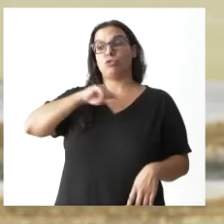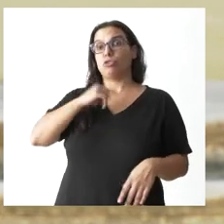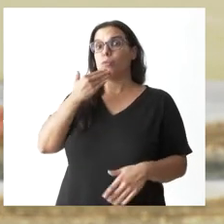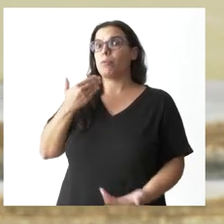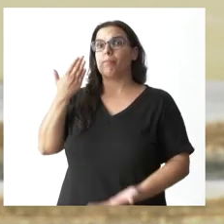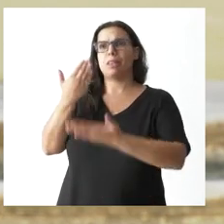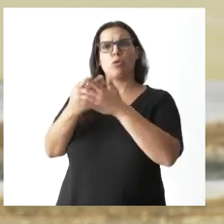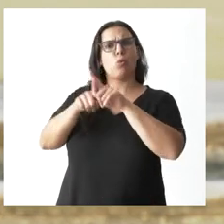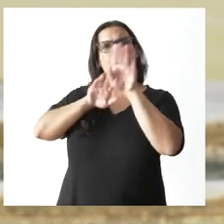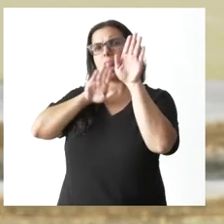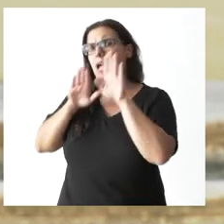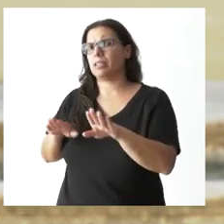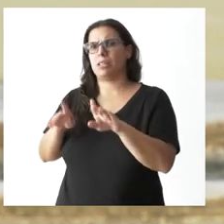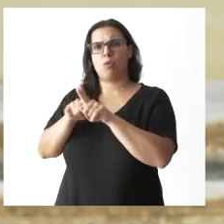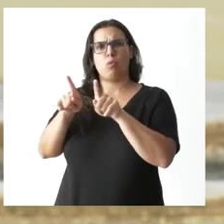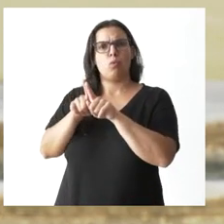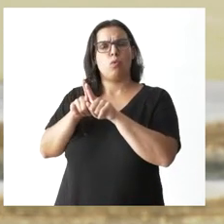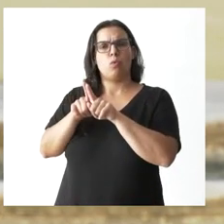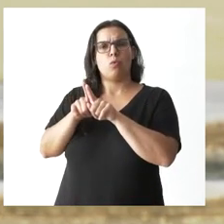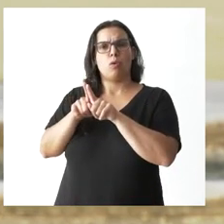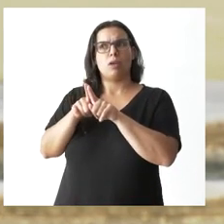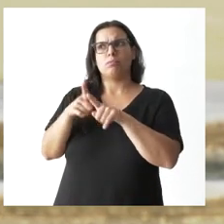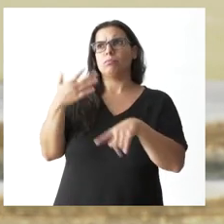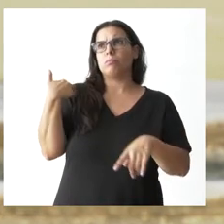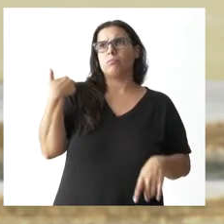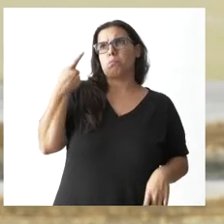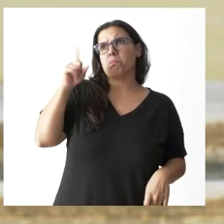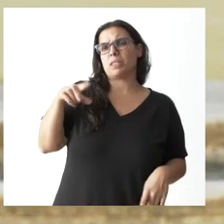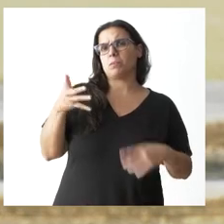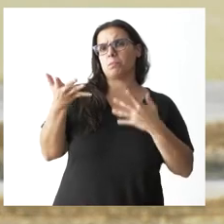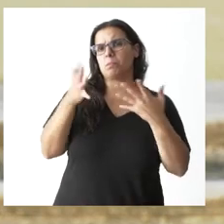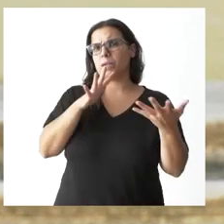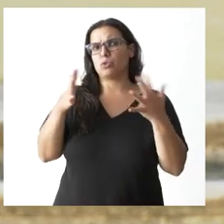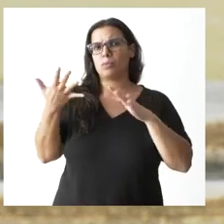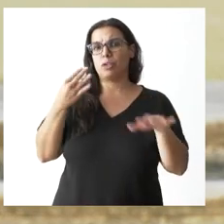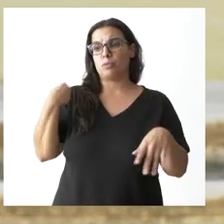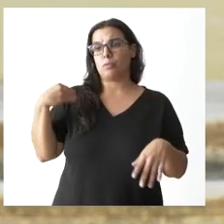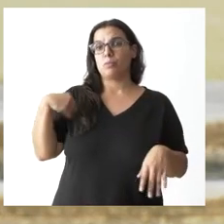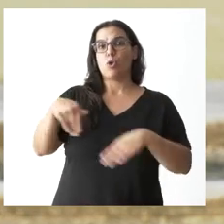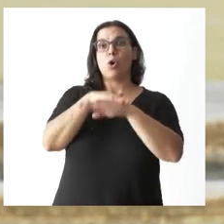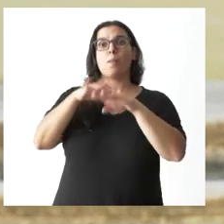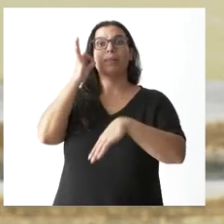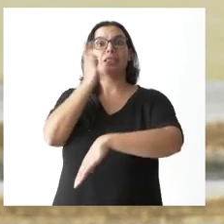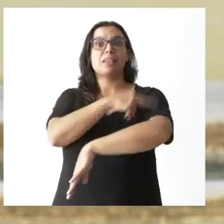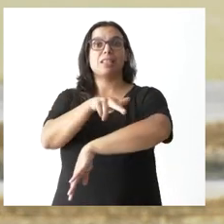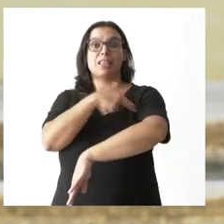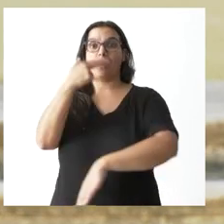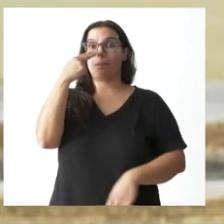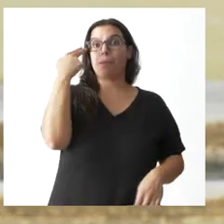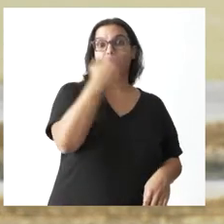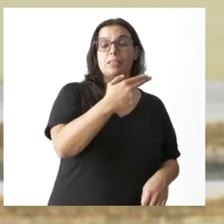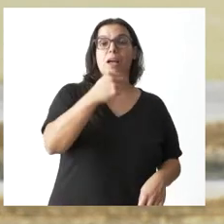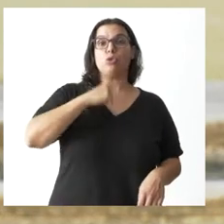lealtad hace un mes aproximadamente que estuvo de visita la ministra de sanidad en el hospital de